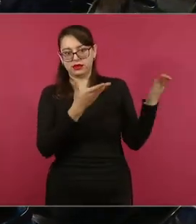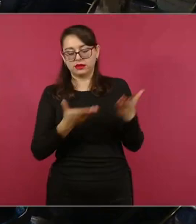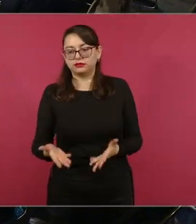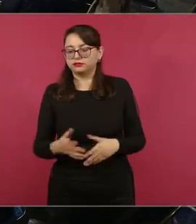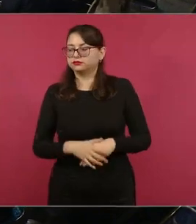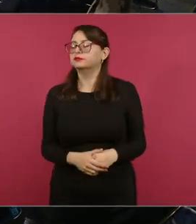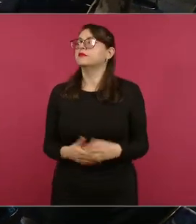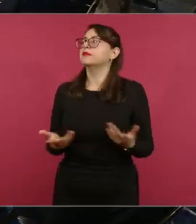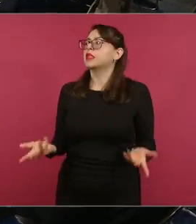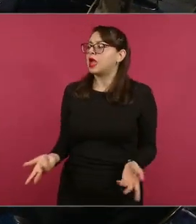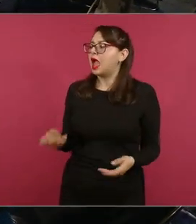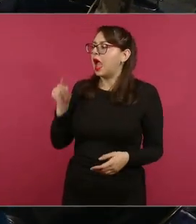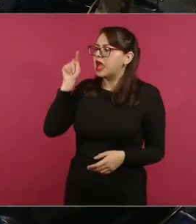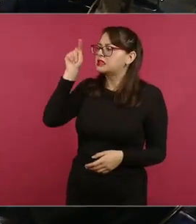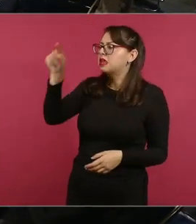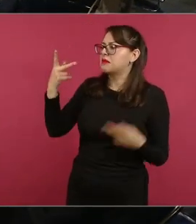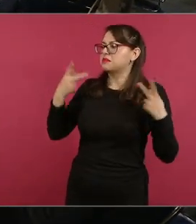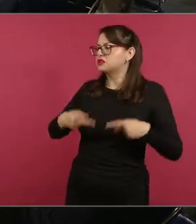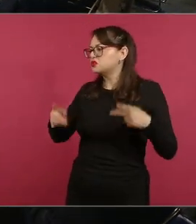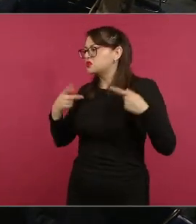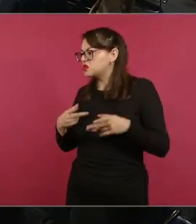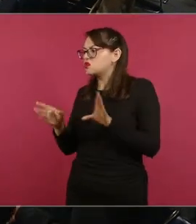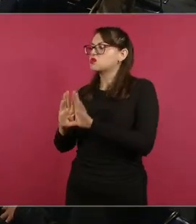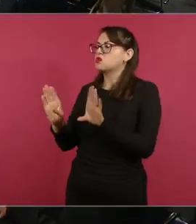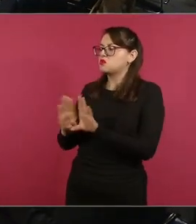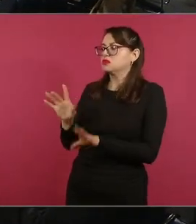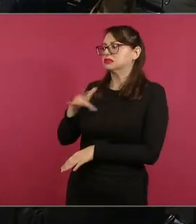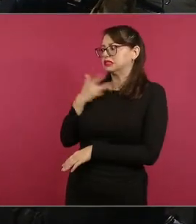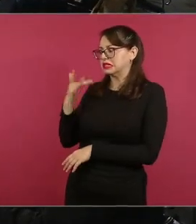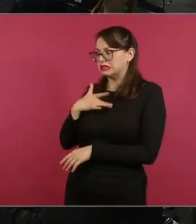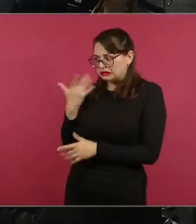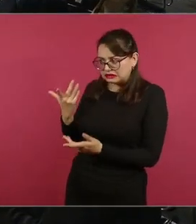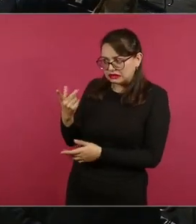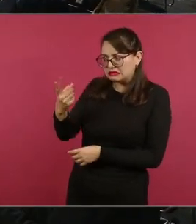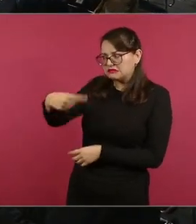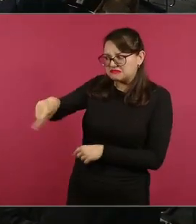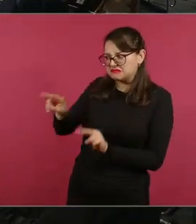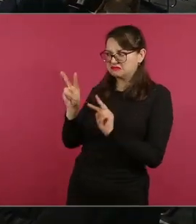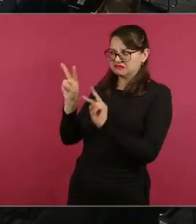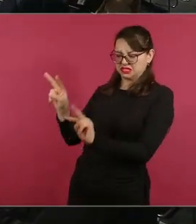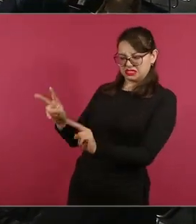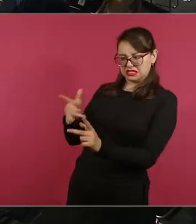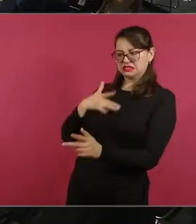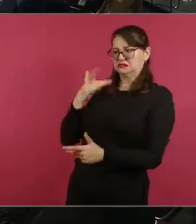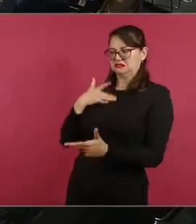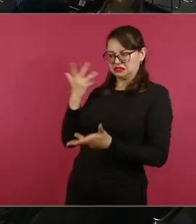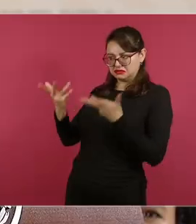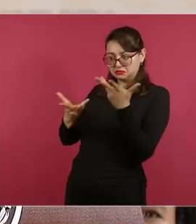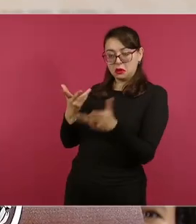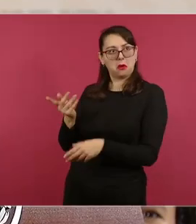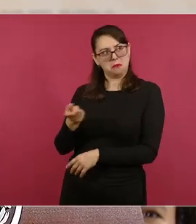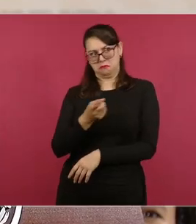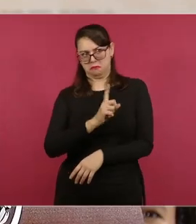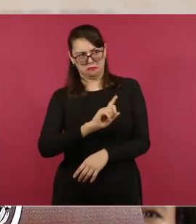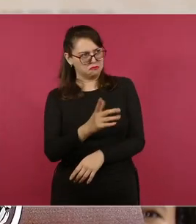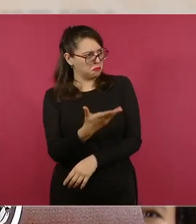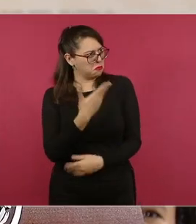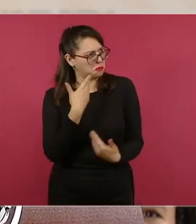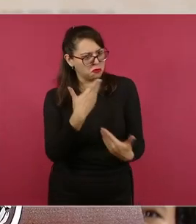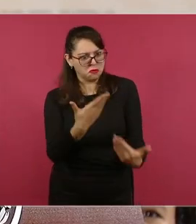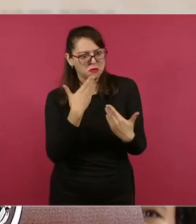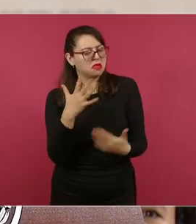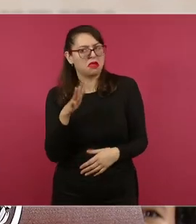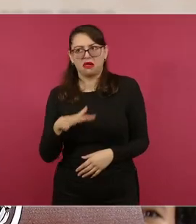Presidente, muy bien, enviamos el mensaje de que el gobierno de México está haciendo este